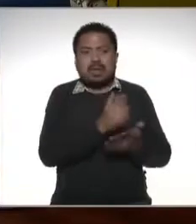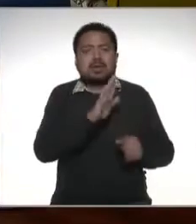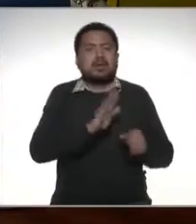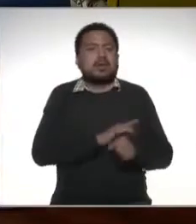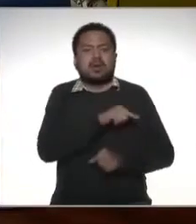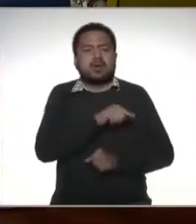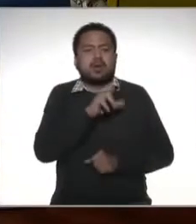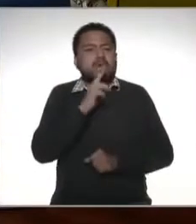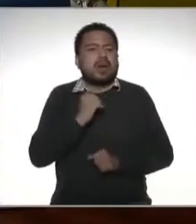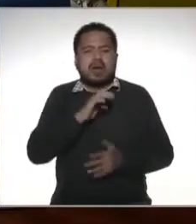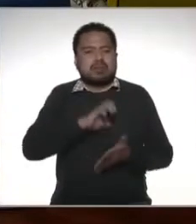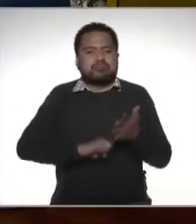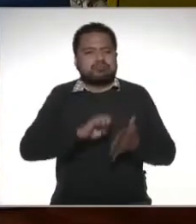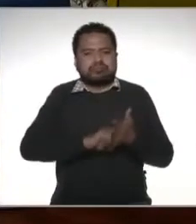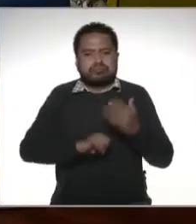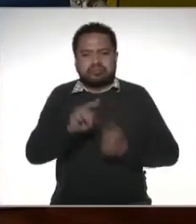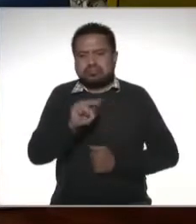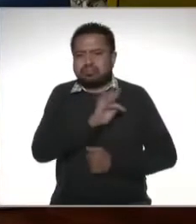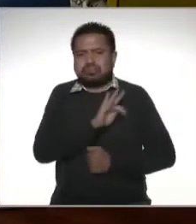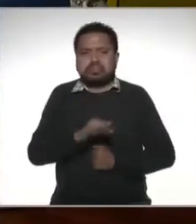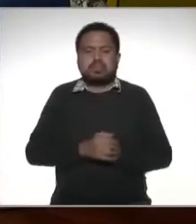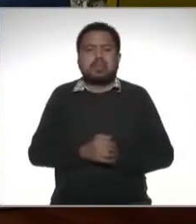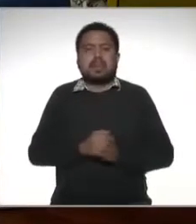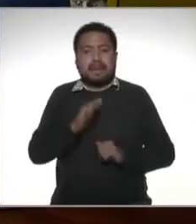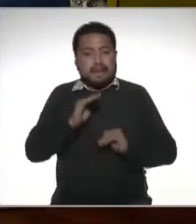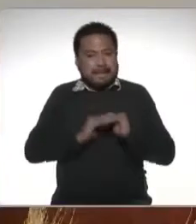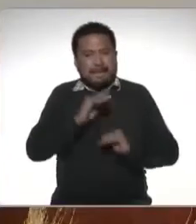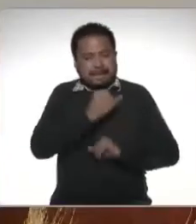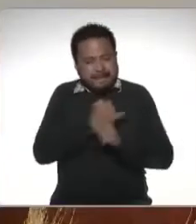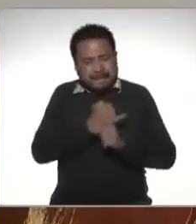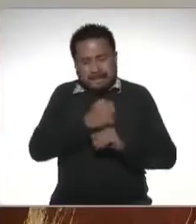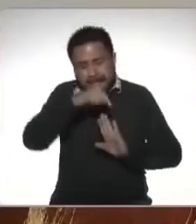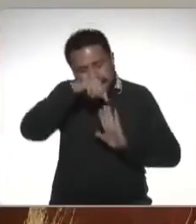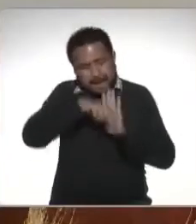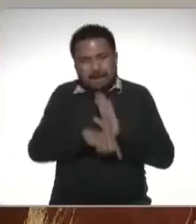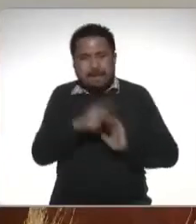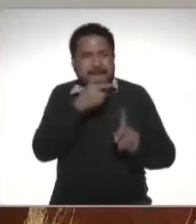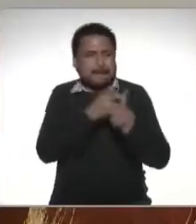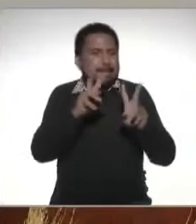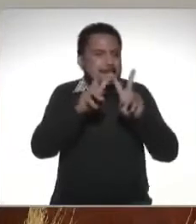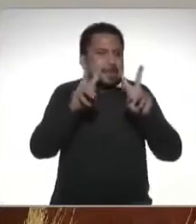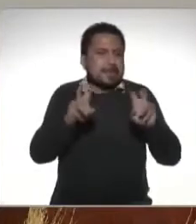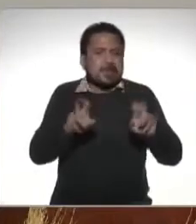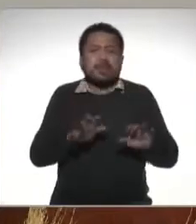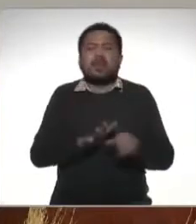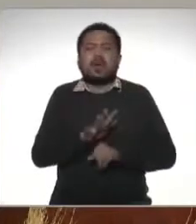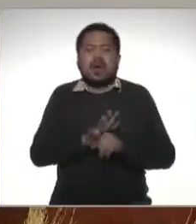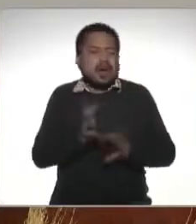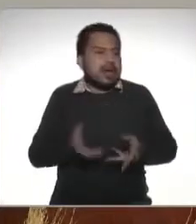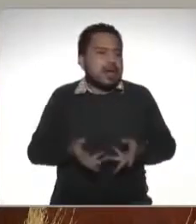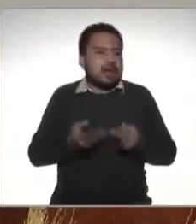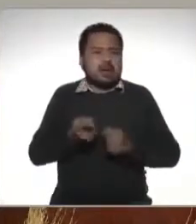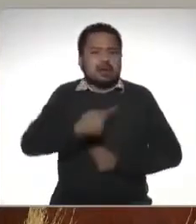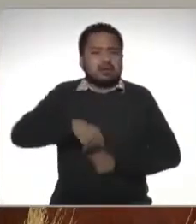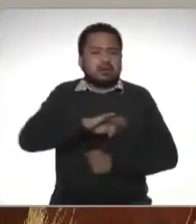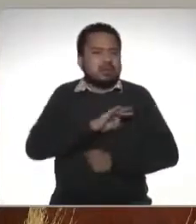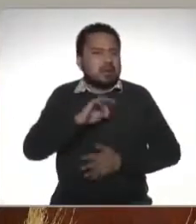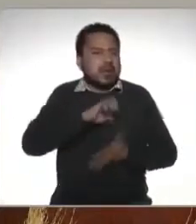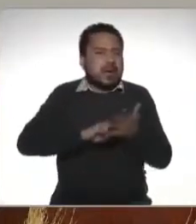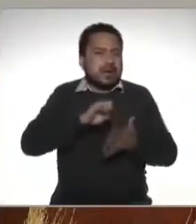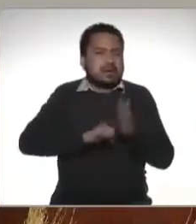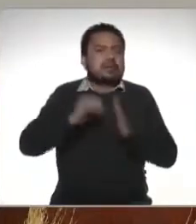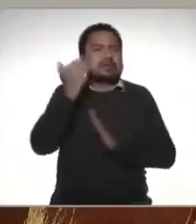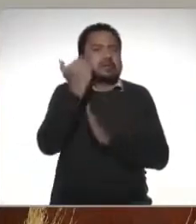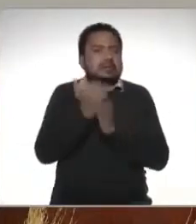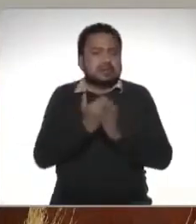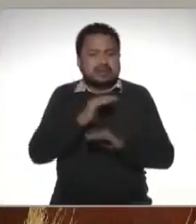no pues no son deducibles vamos a ahondar más sobre estos regímenes y justamente sobre cuáles son los los gastos que podemos deducir pero